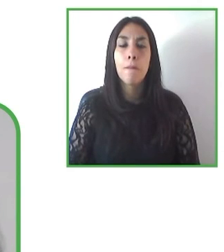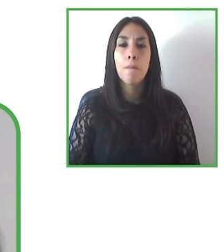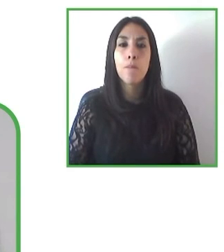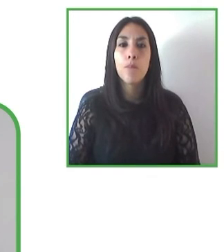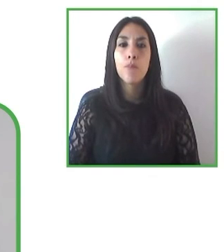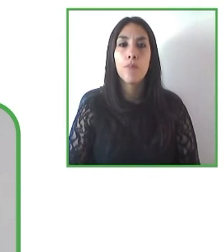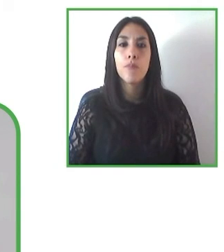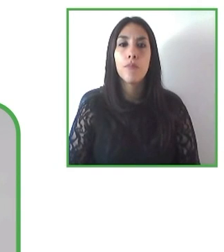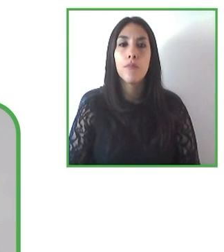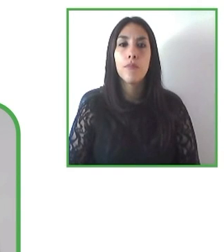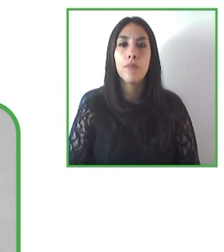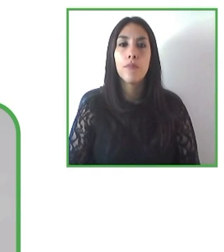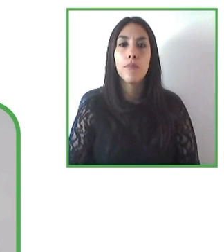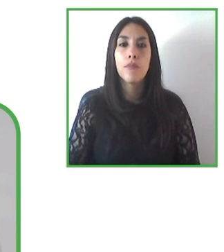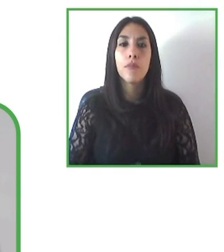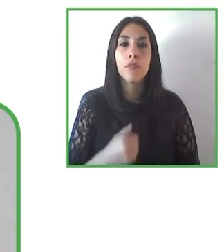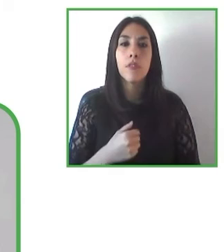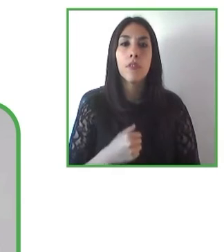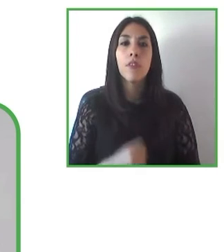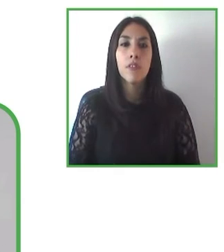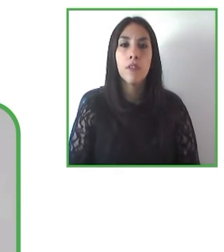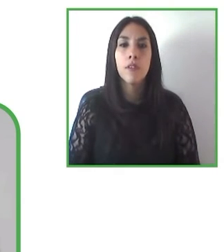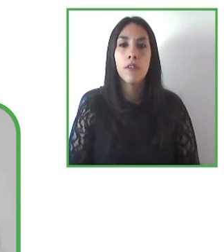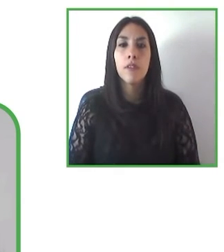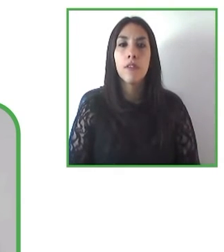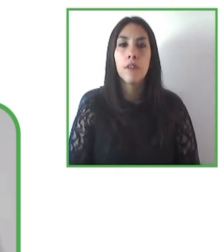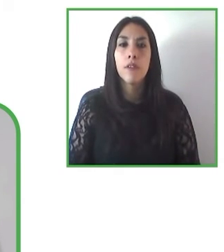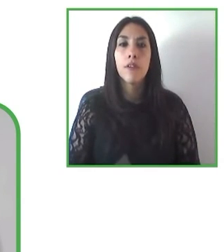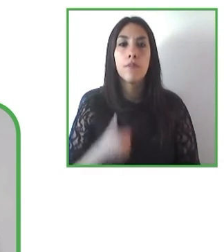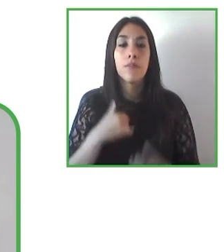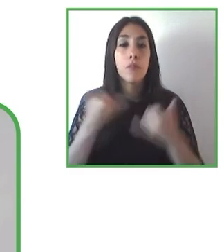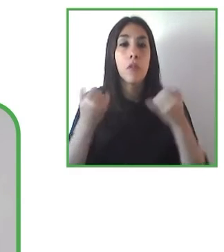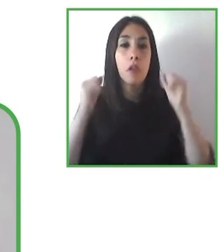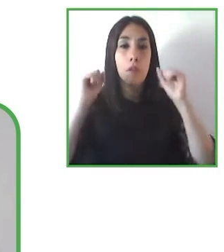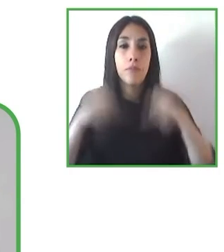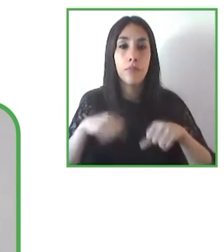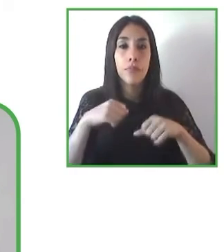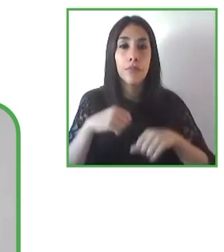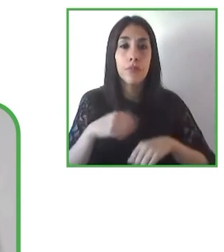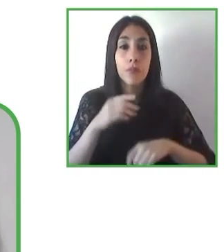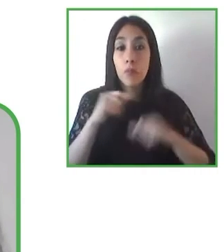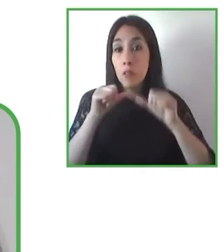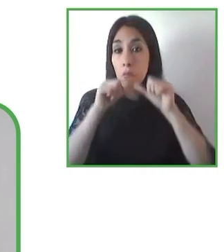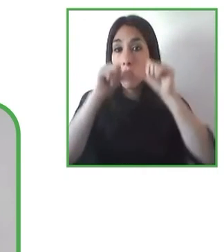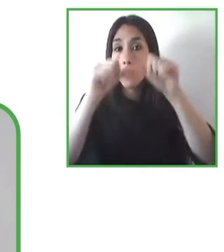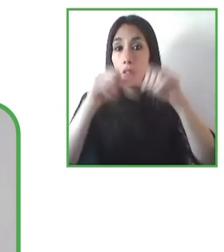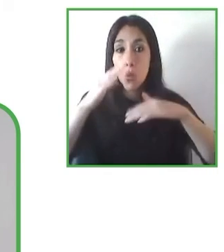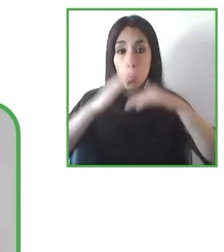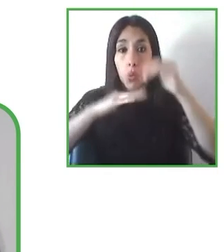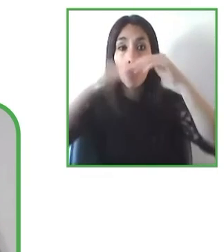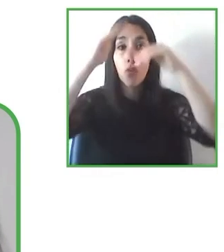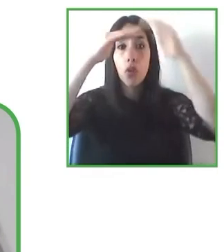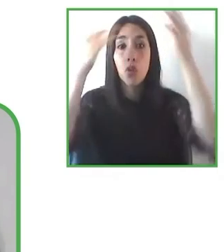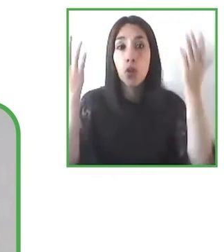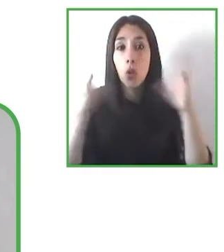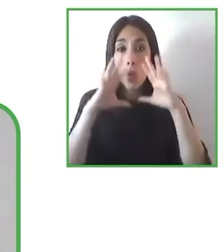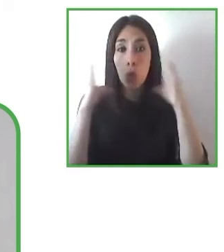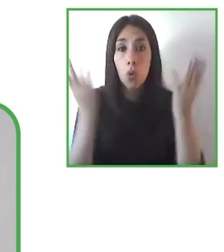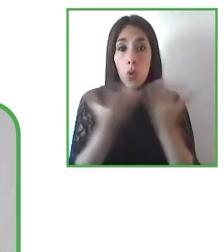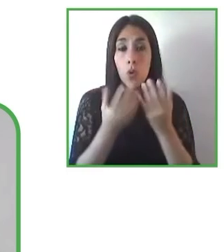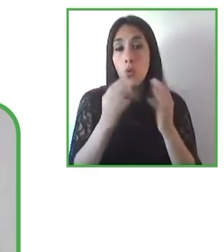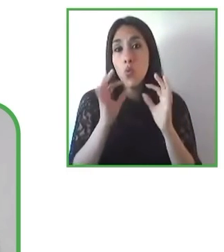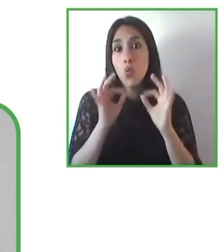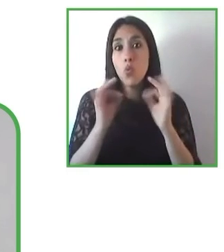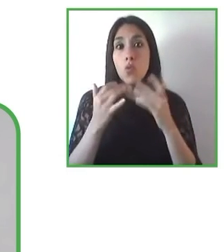que podamos seguir trabajando por la construcción de un mundo común accesible y disponible con